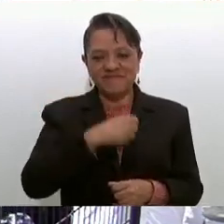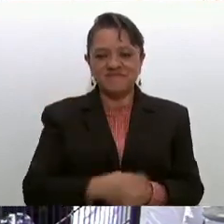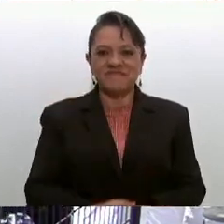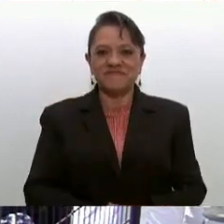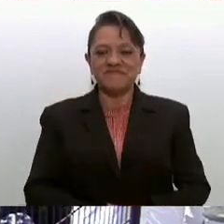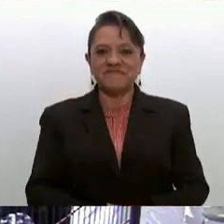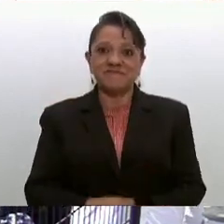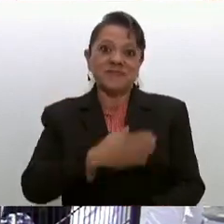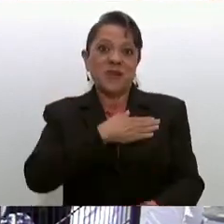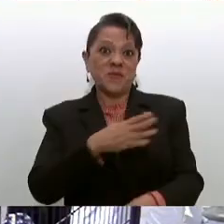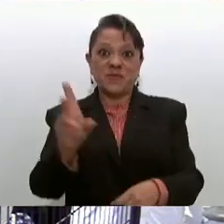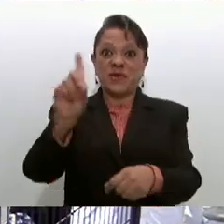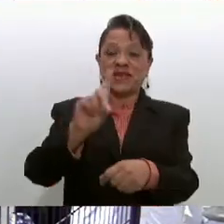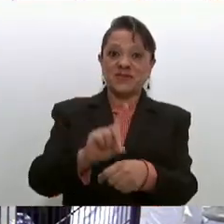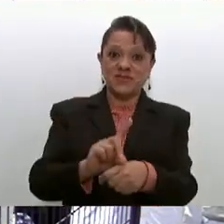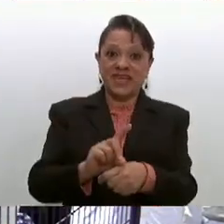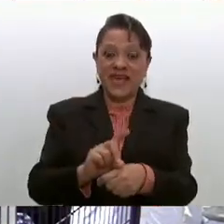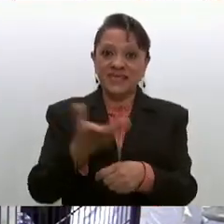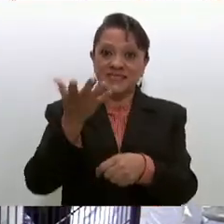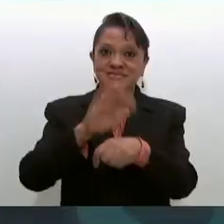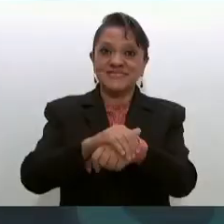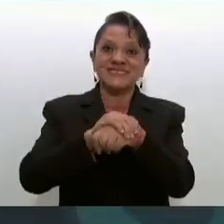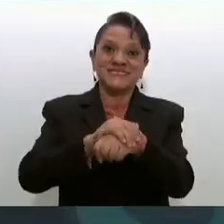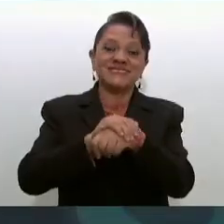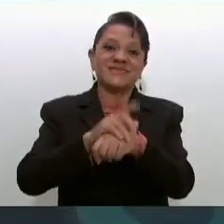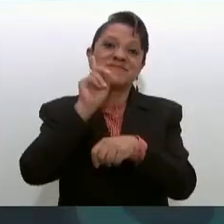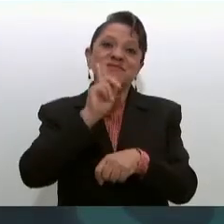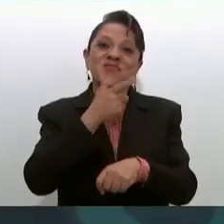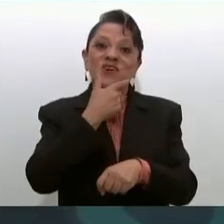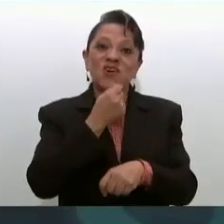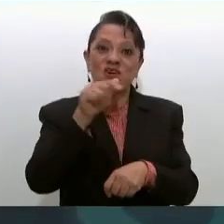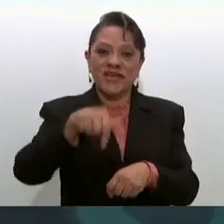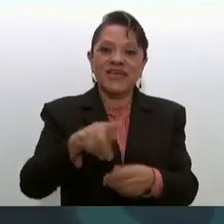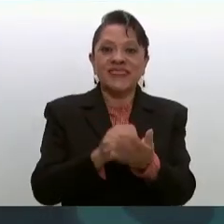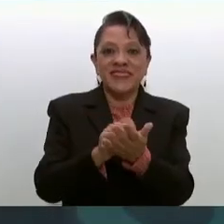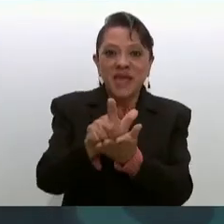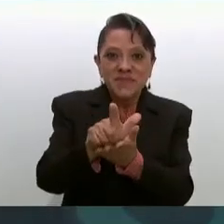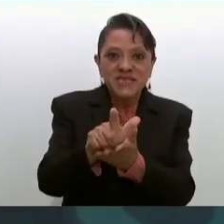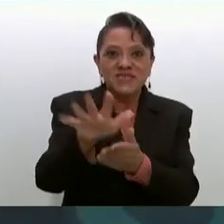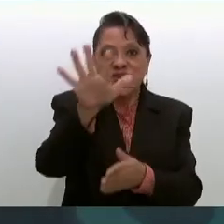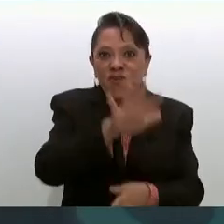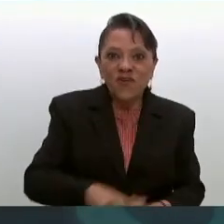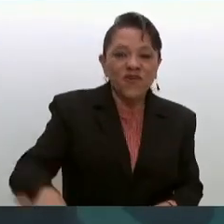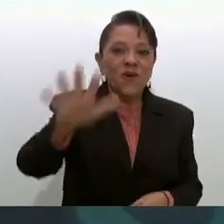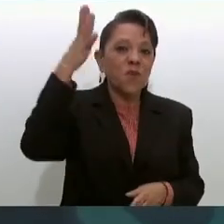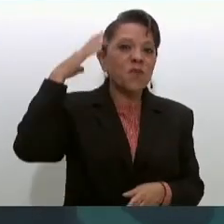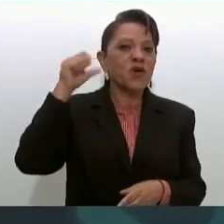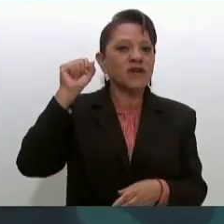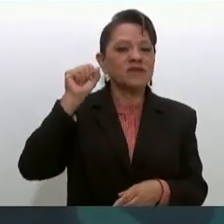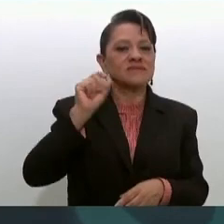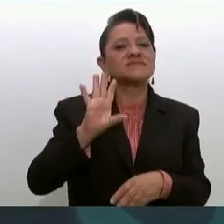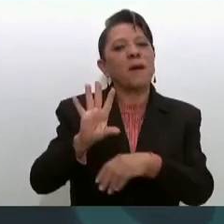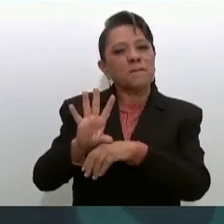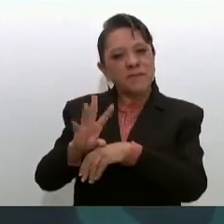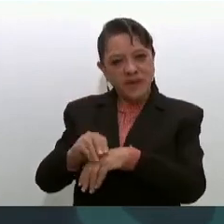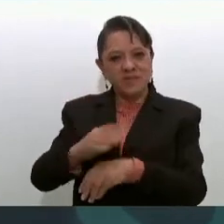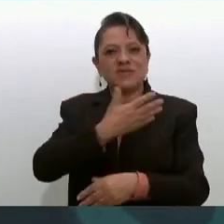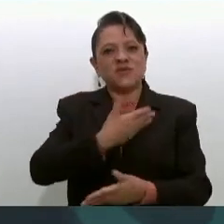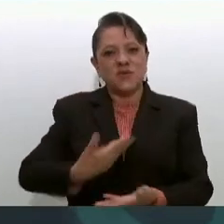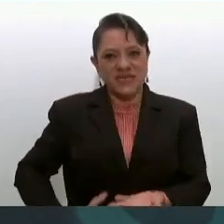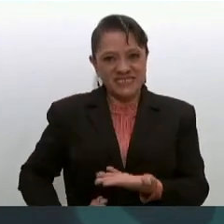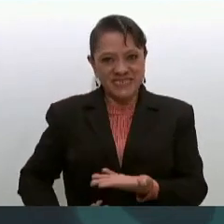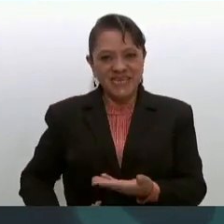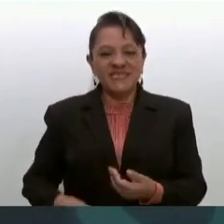Muy buenos días, amigas y amigos de Temisco y de todo Morelos. Con su permiso, señor presidente,